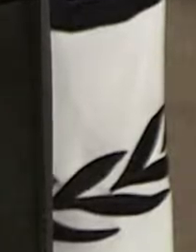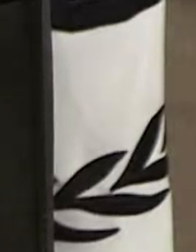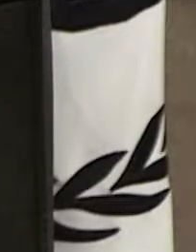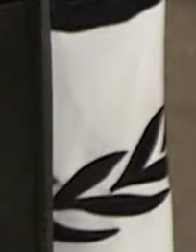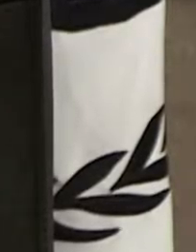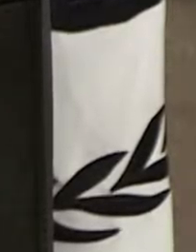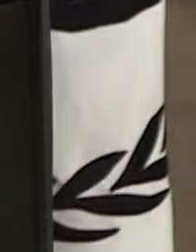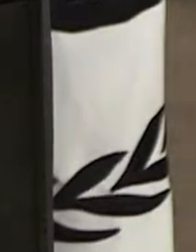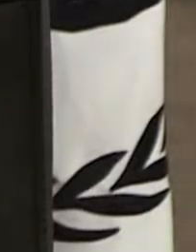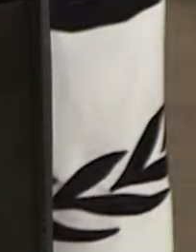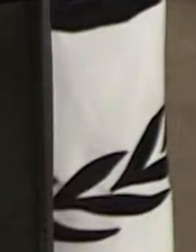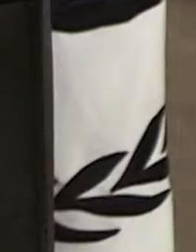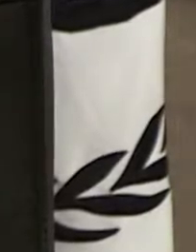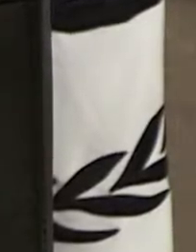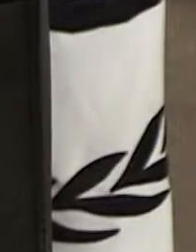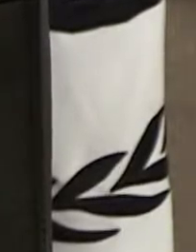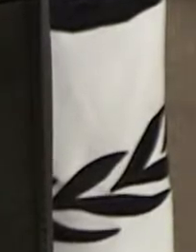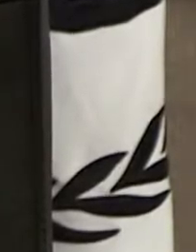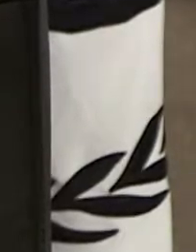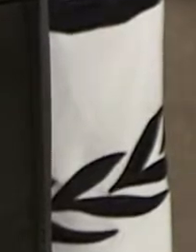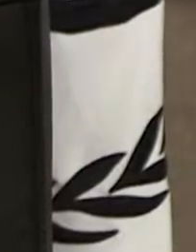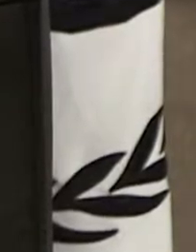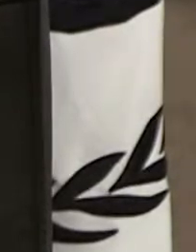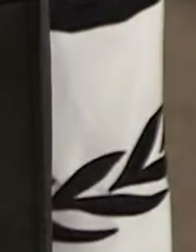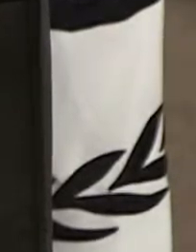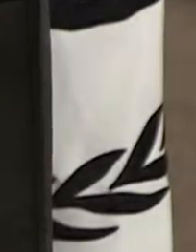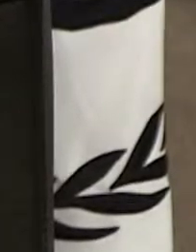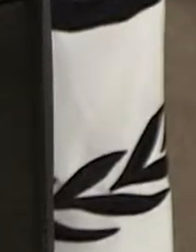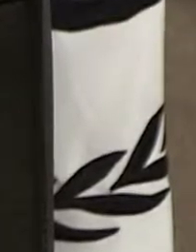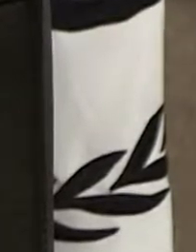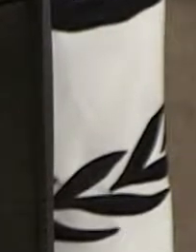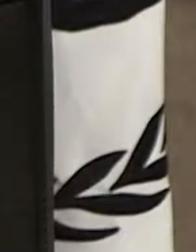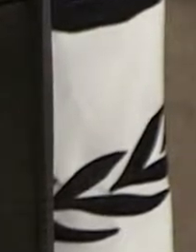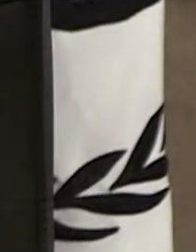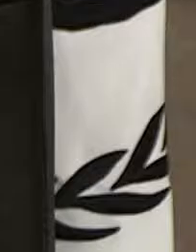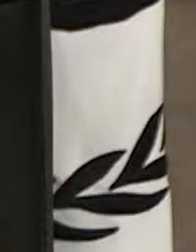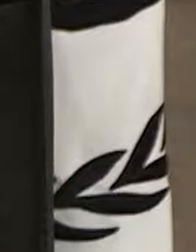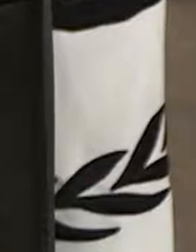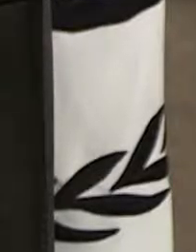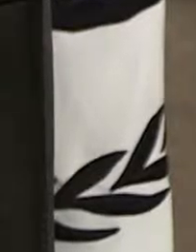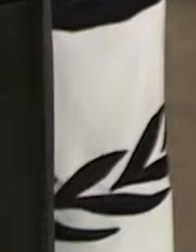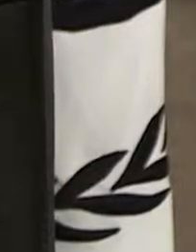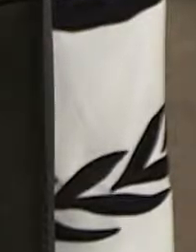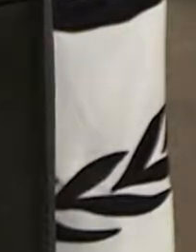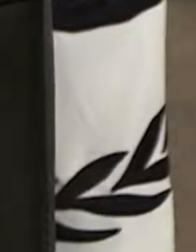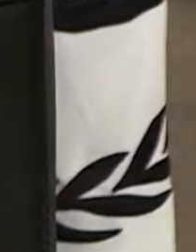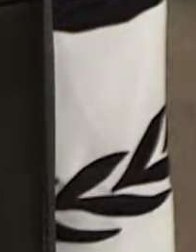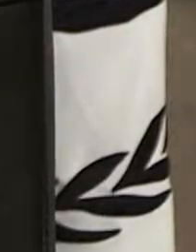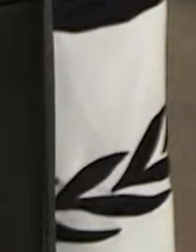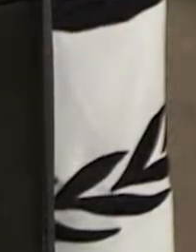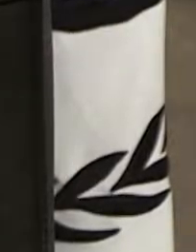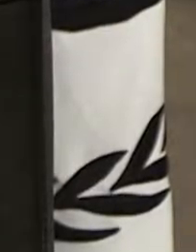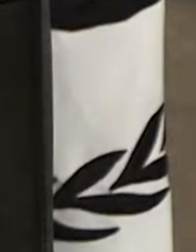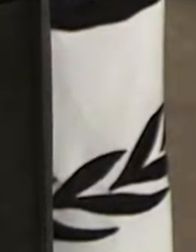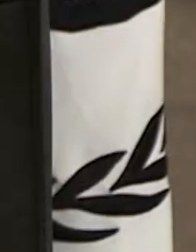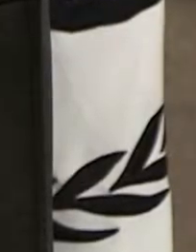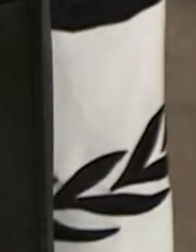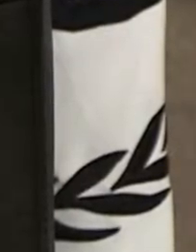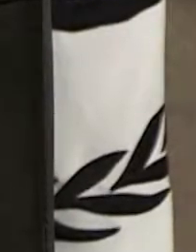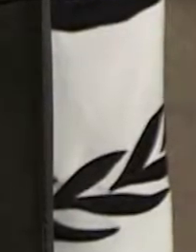personas es un delito que comercializa a seres humanos. La trata de personas tiene que ver o es un delito que se fundamenta en la